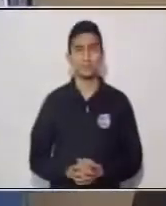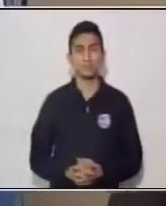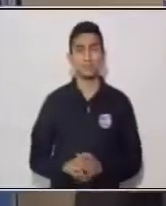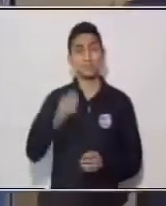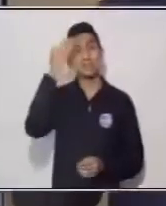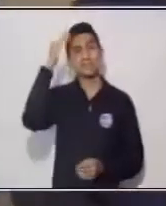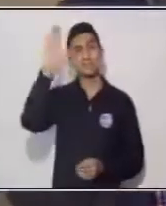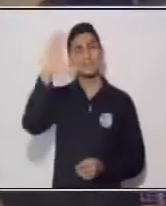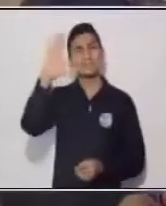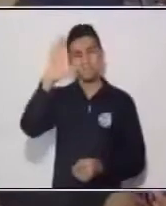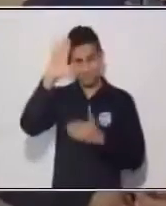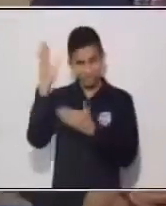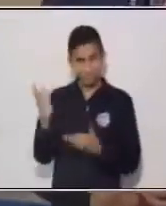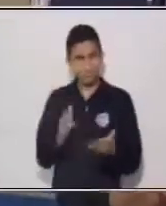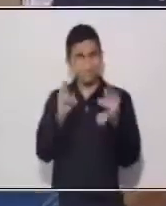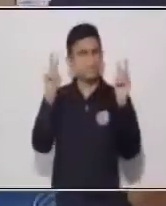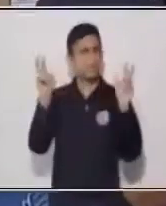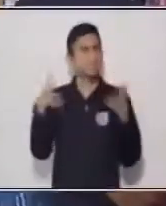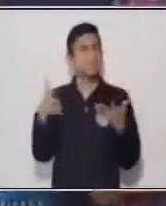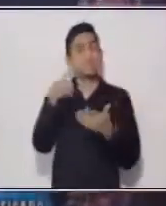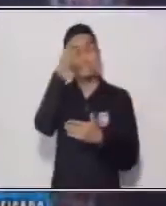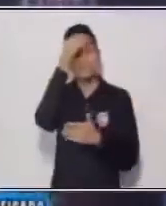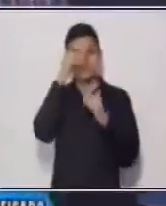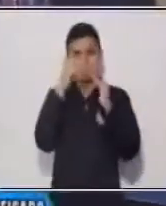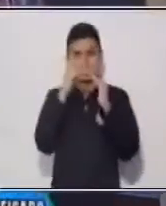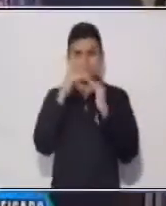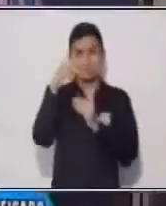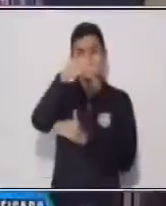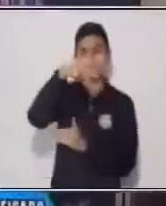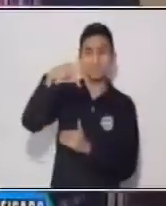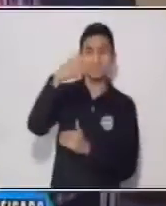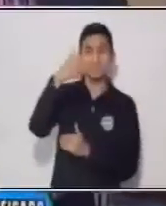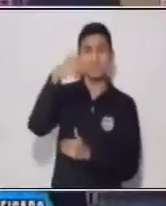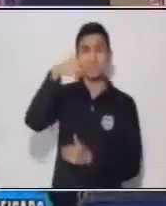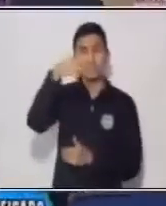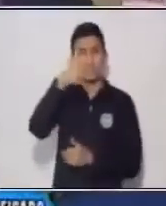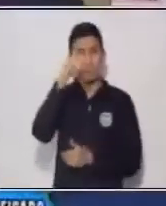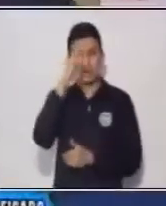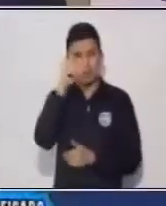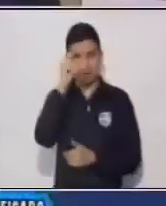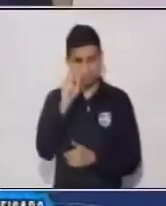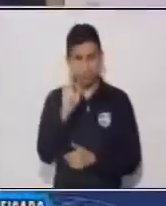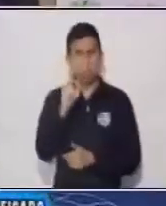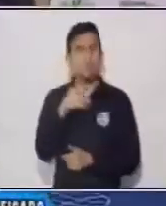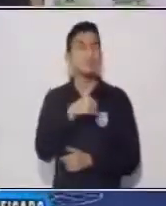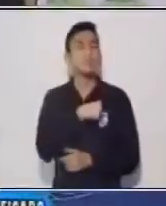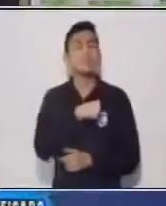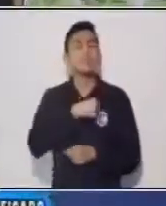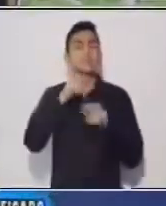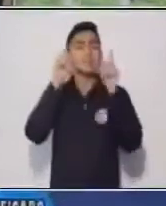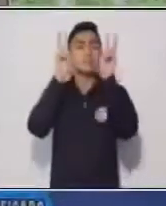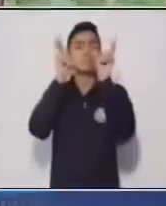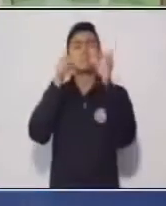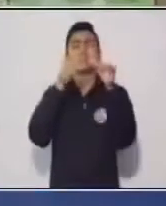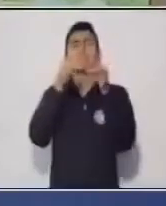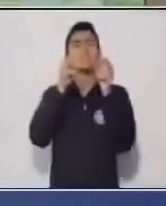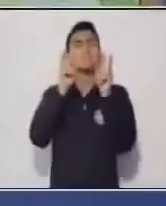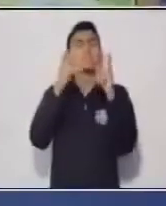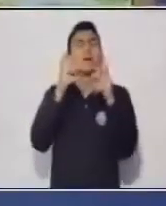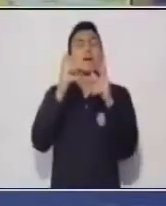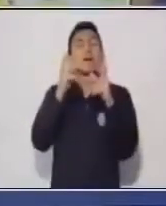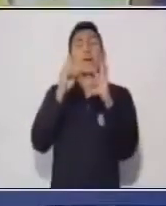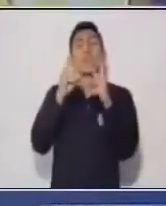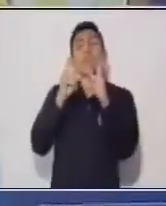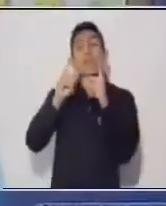Bienvenido a este espacio educativo Aprendo en Casa. Soy Pablo Salvatierra y en esta oportunidad desarrollaré el tema El Diálogo